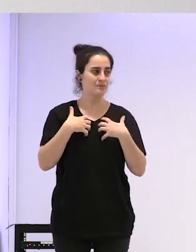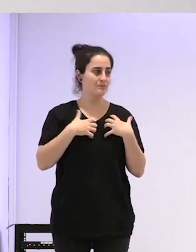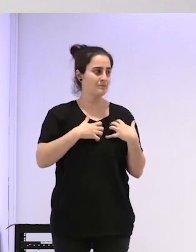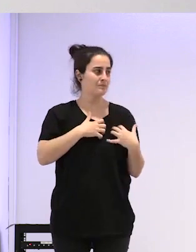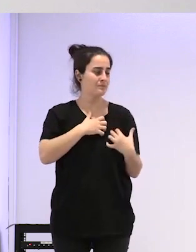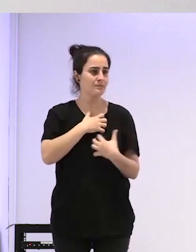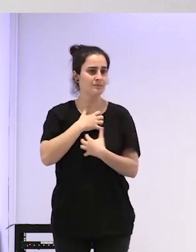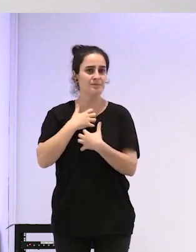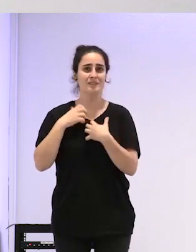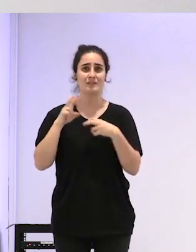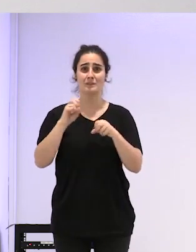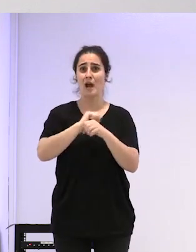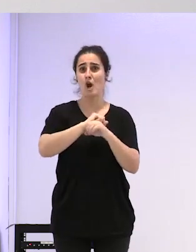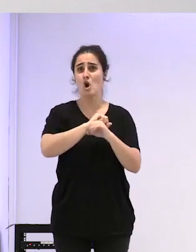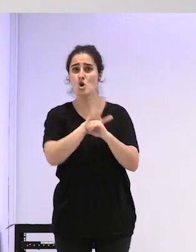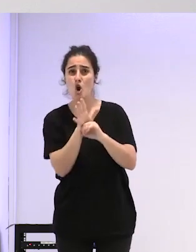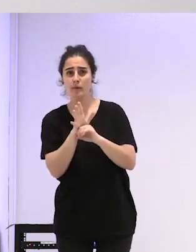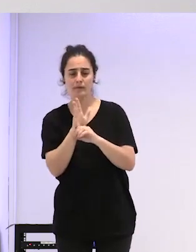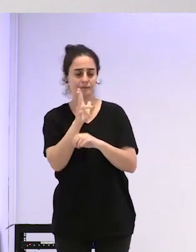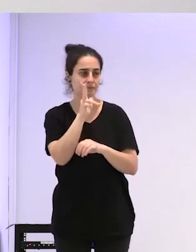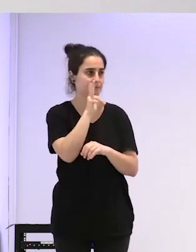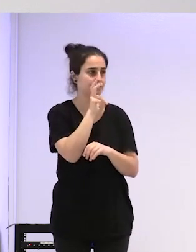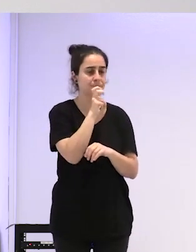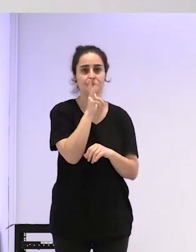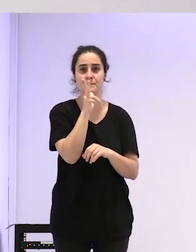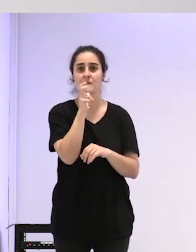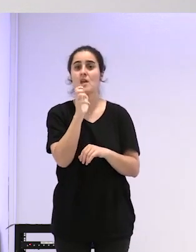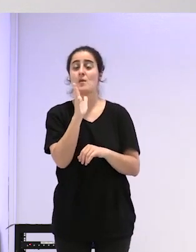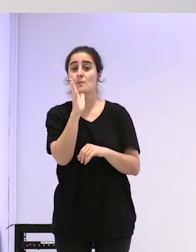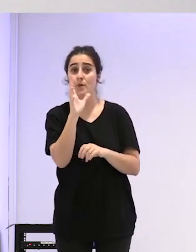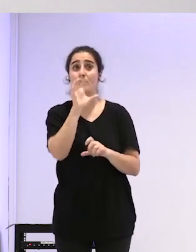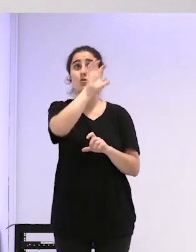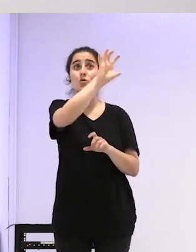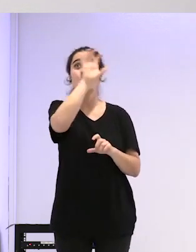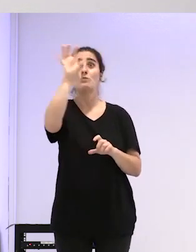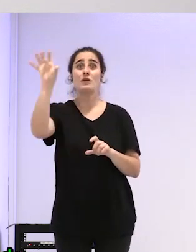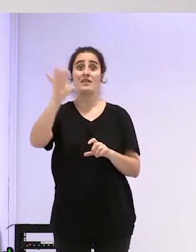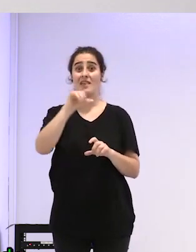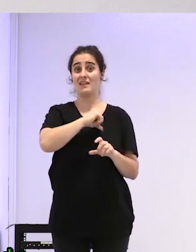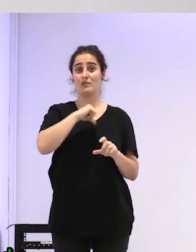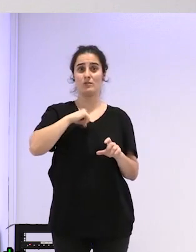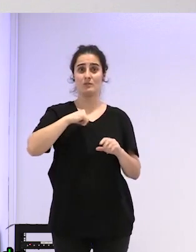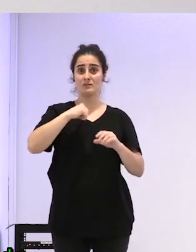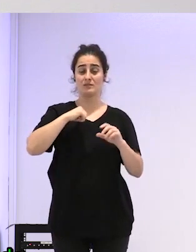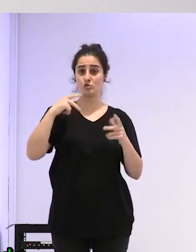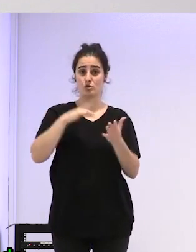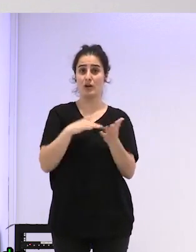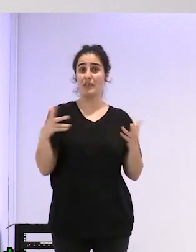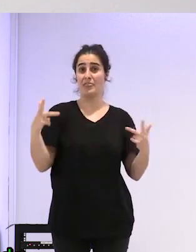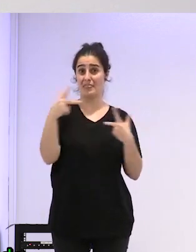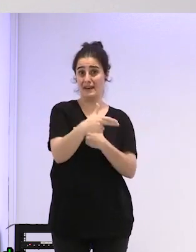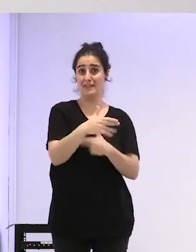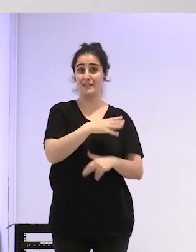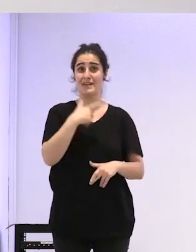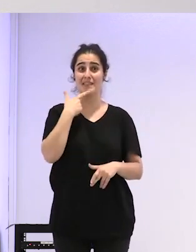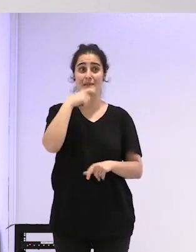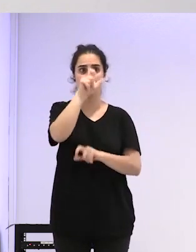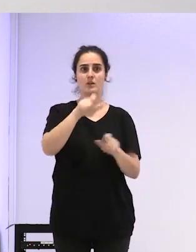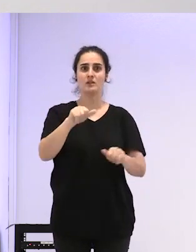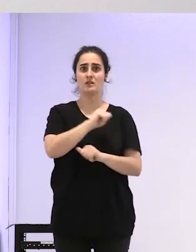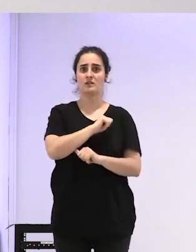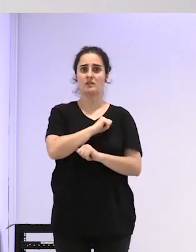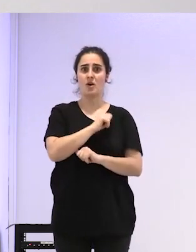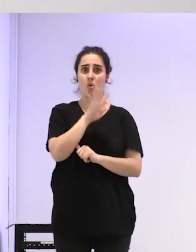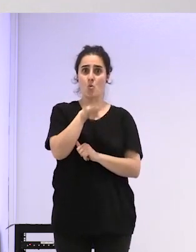con la Covid fue terrorífico porque muchas de las comunidades cerraron o personas que llevaban esperando cuatro meses